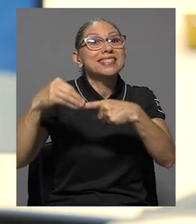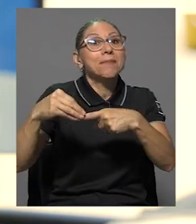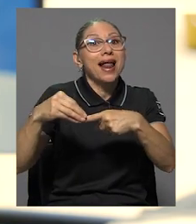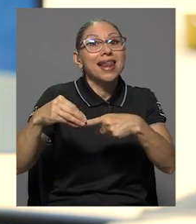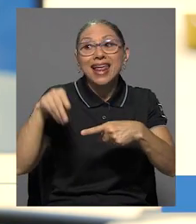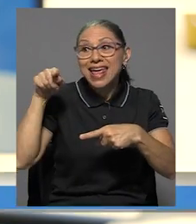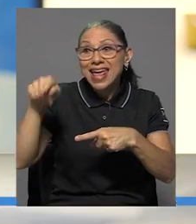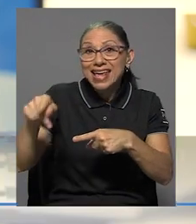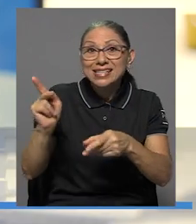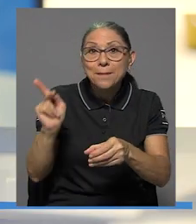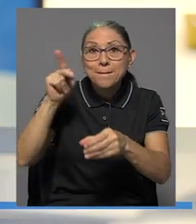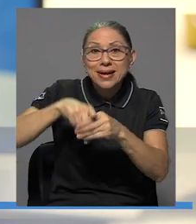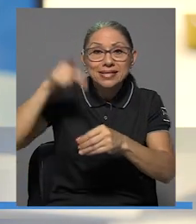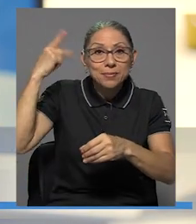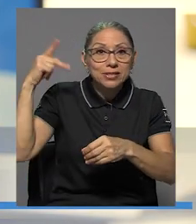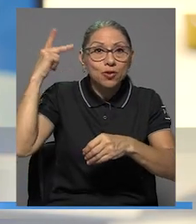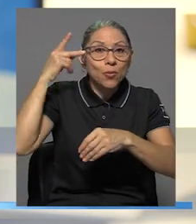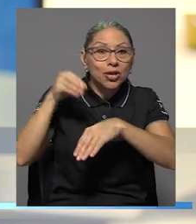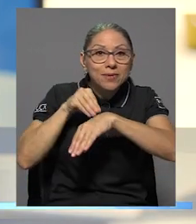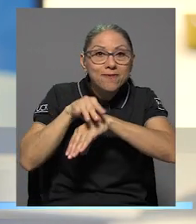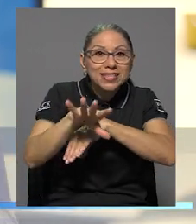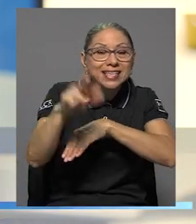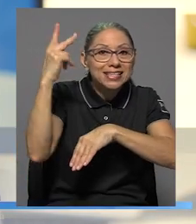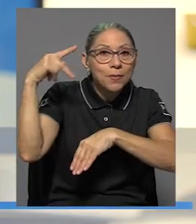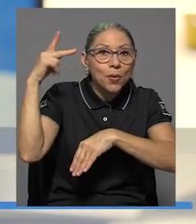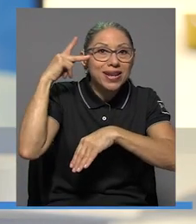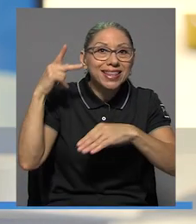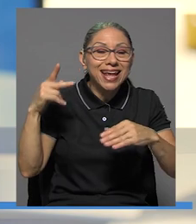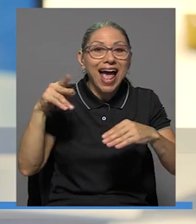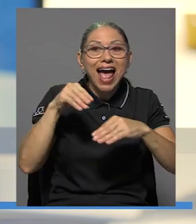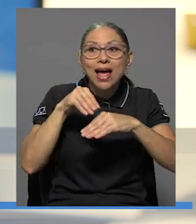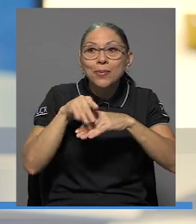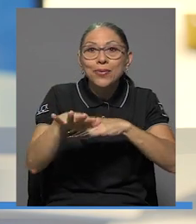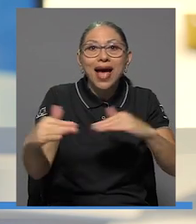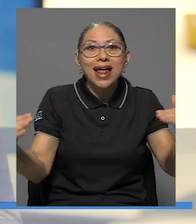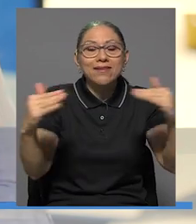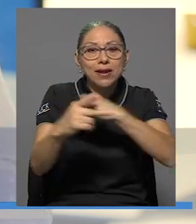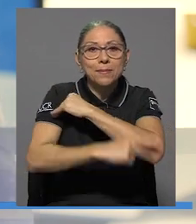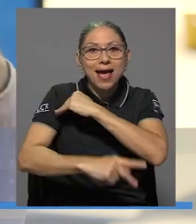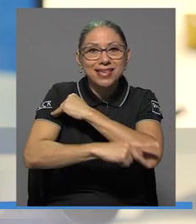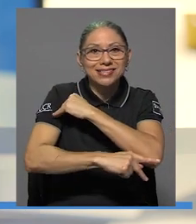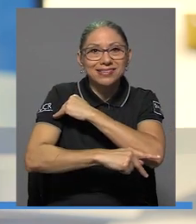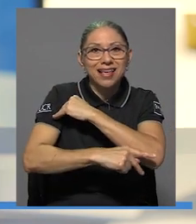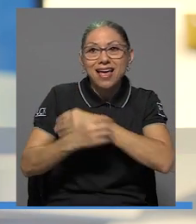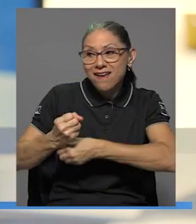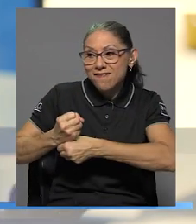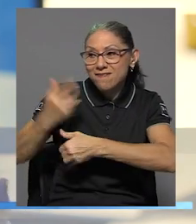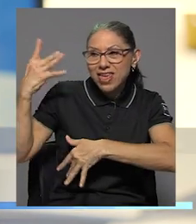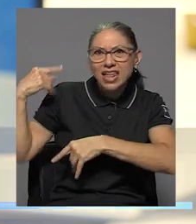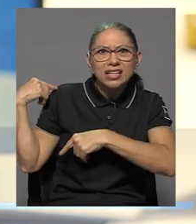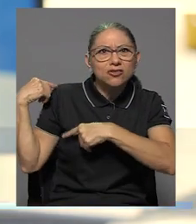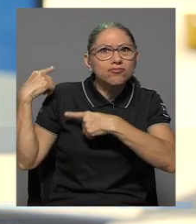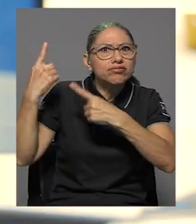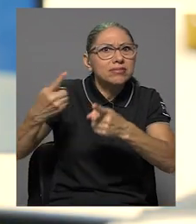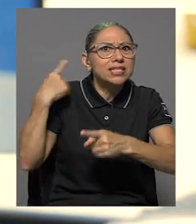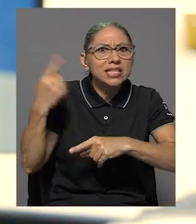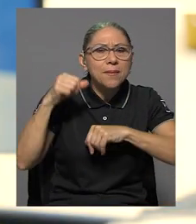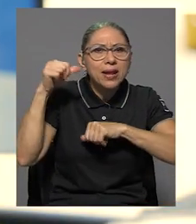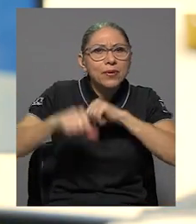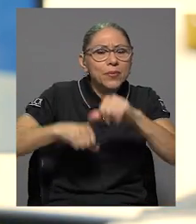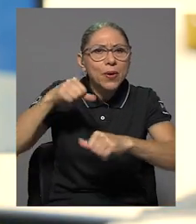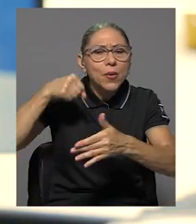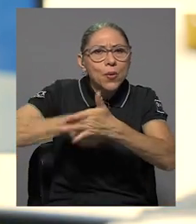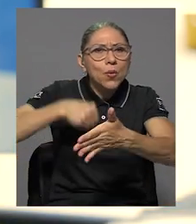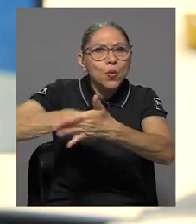es devolverle ese actor político e incidencia política a nivel país, que la Federación de Estudiantes históricamente ha tenido esta lucha